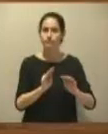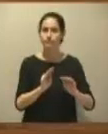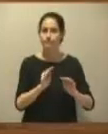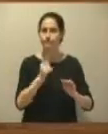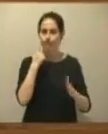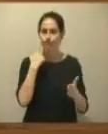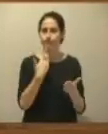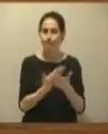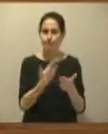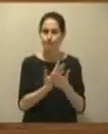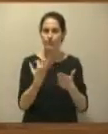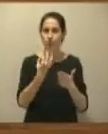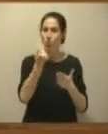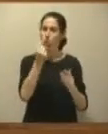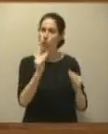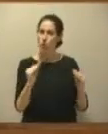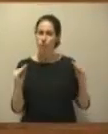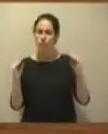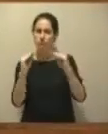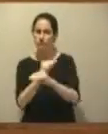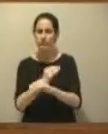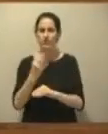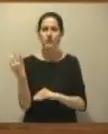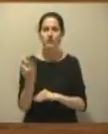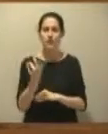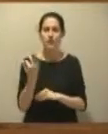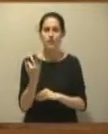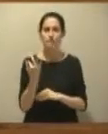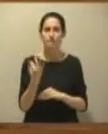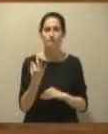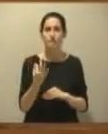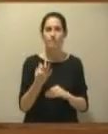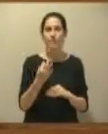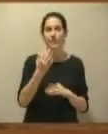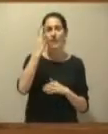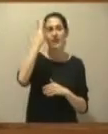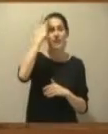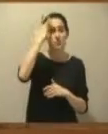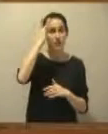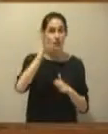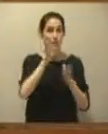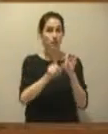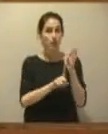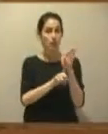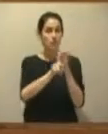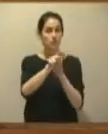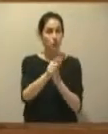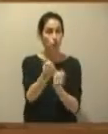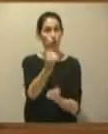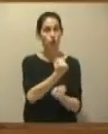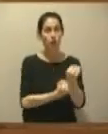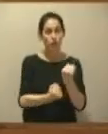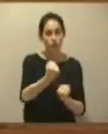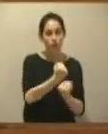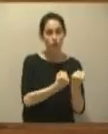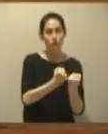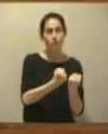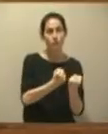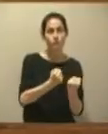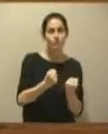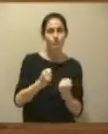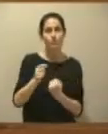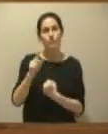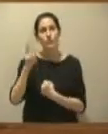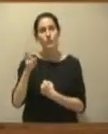representativo de esa contraposición entre lo que entiende las expectativas de desarrollo económico y lo que